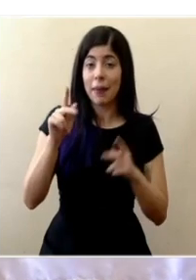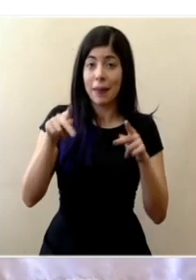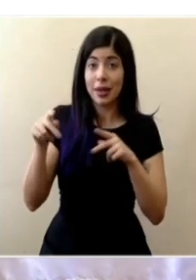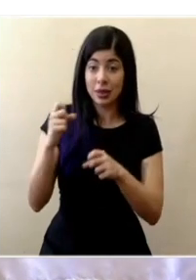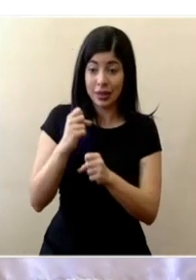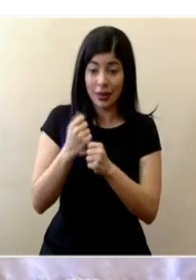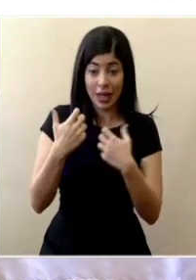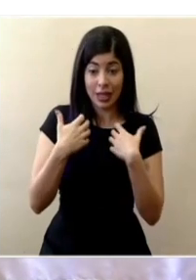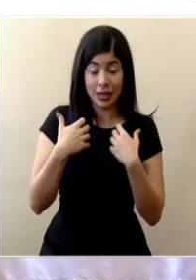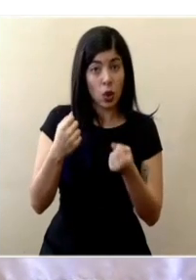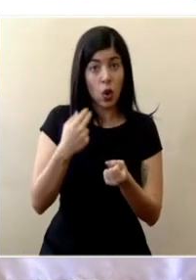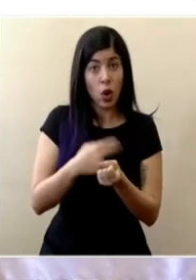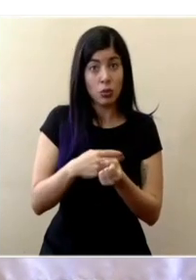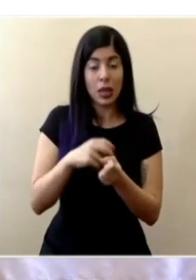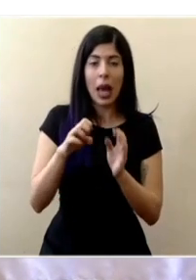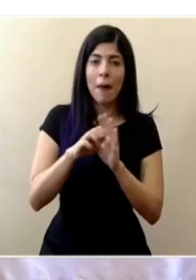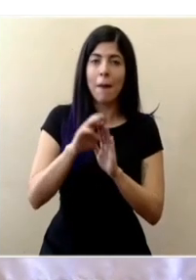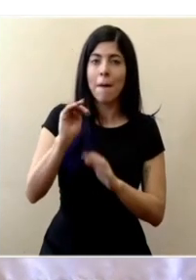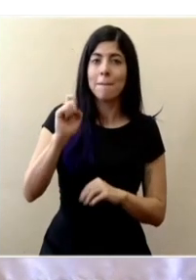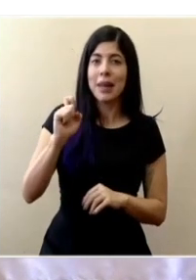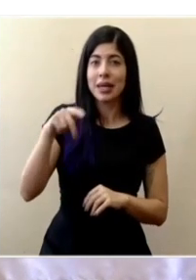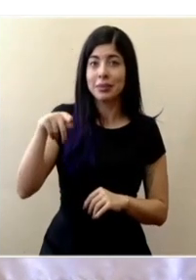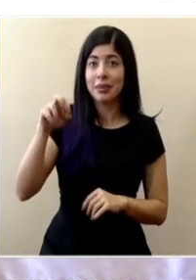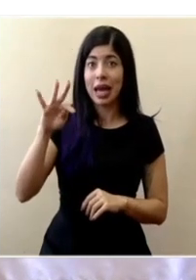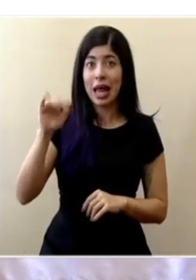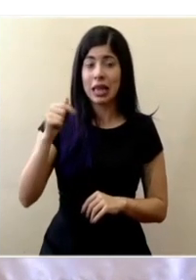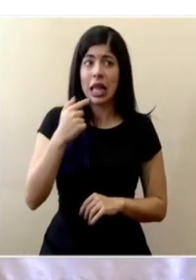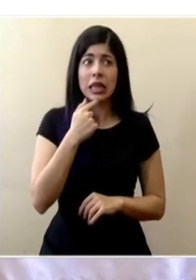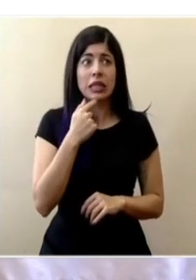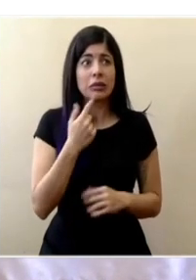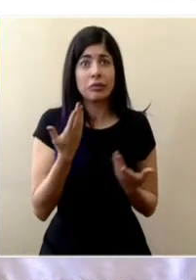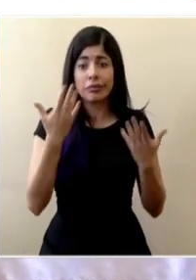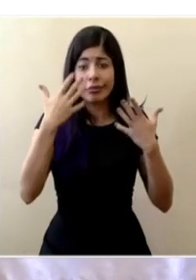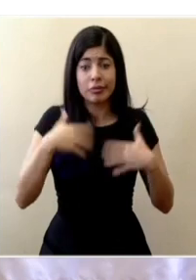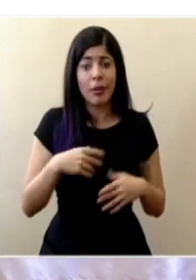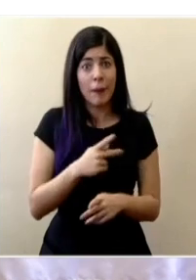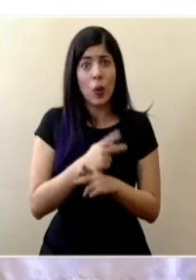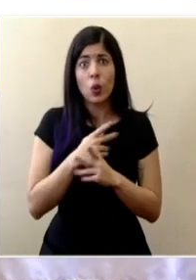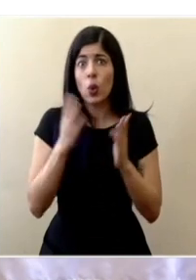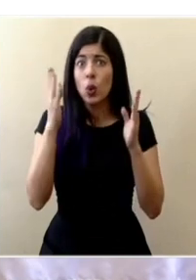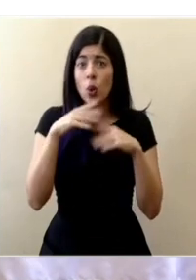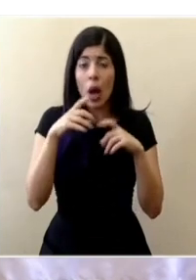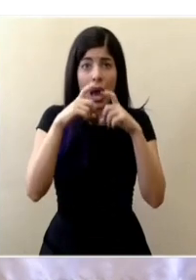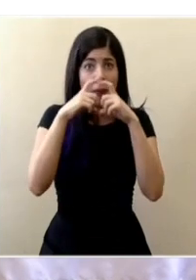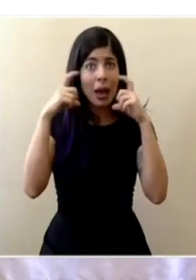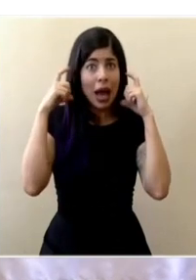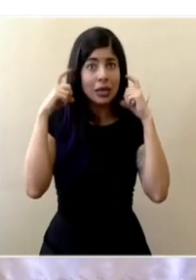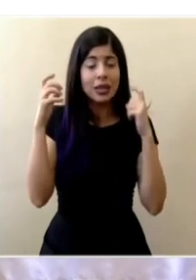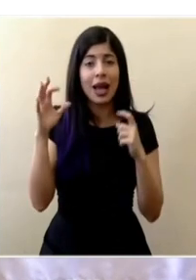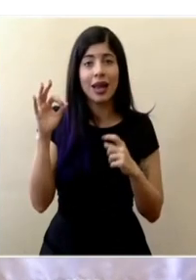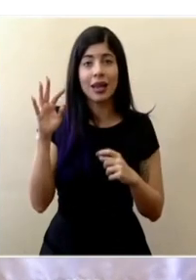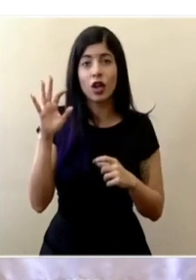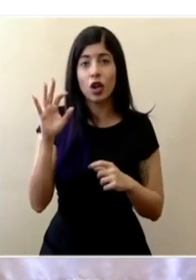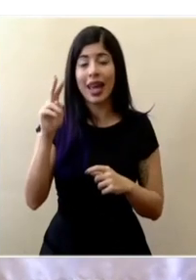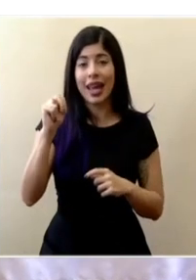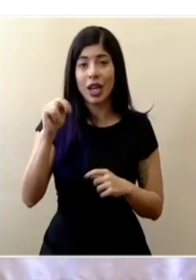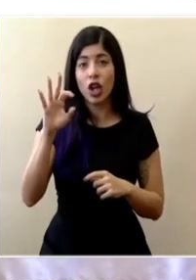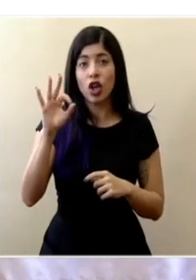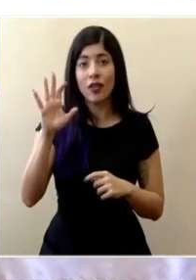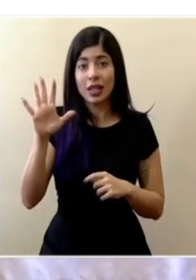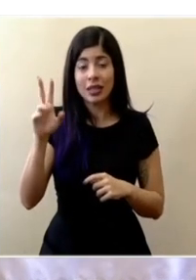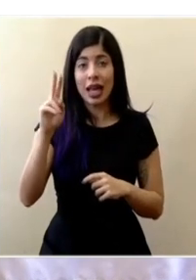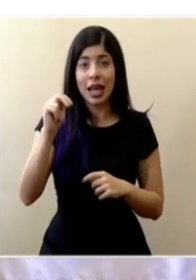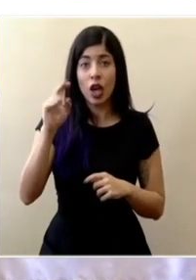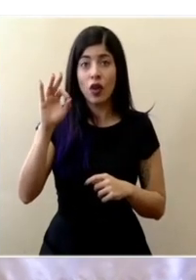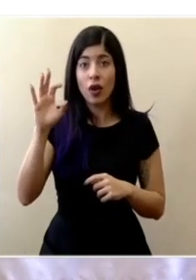de salud de los hospitales como Max Peralta indica que no tiene insumos de protección mascarillas como N95 o N99 ni